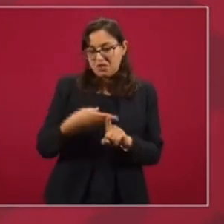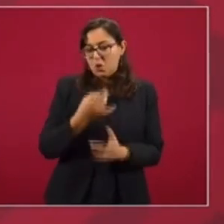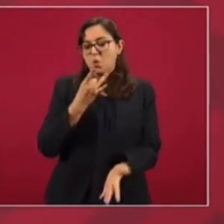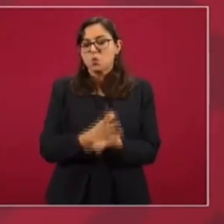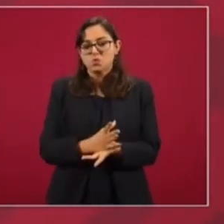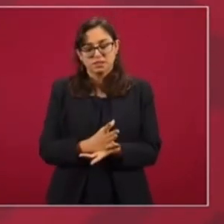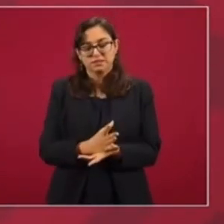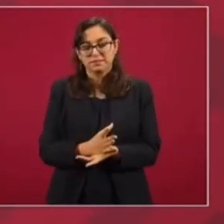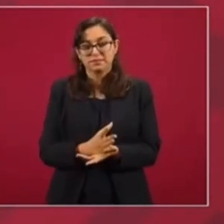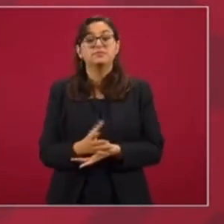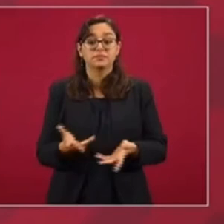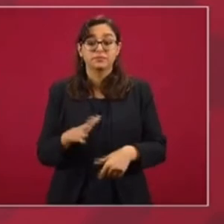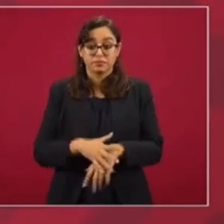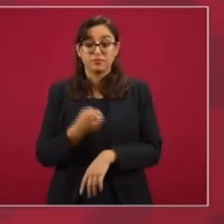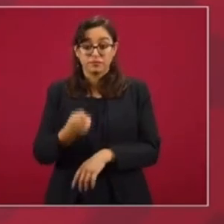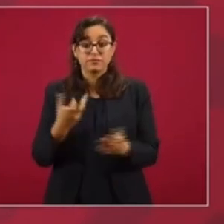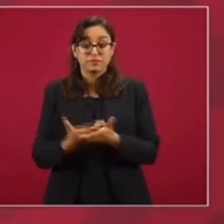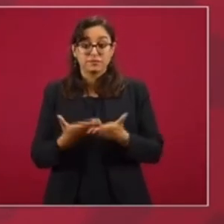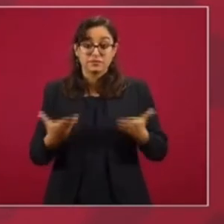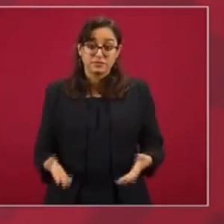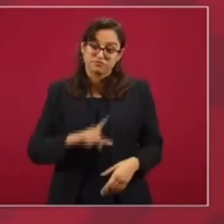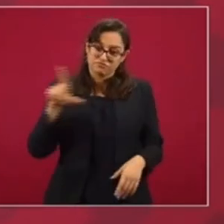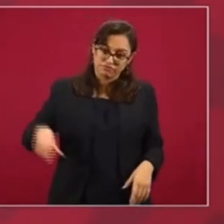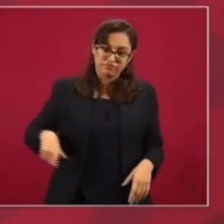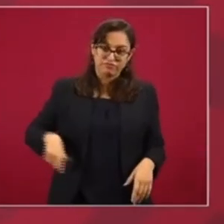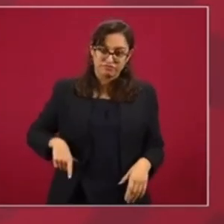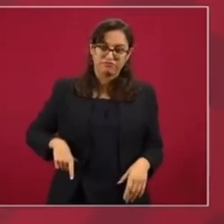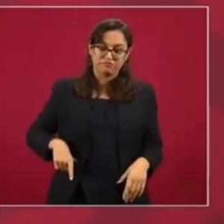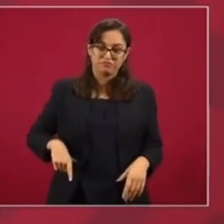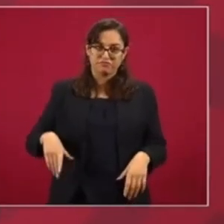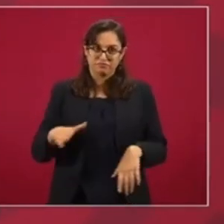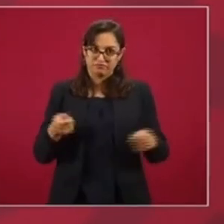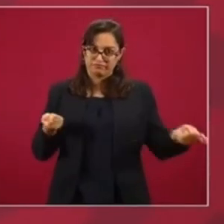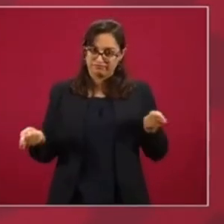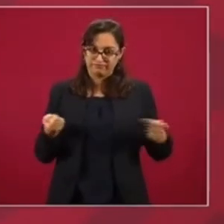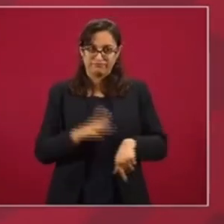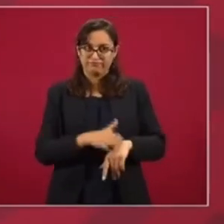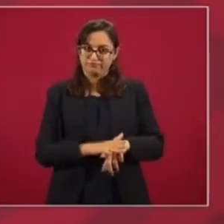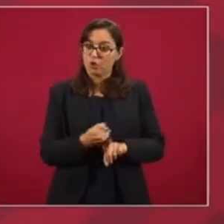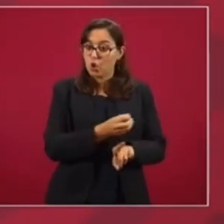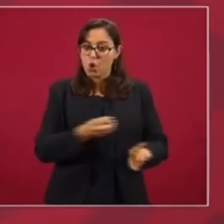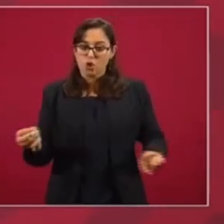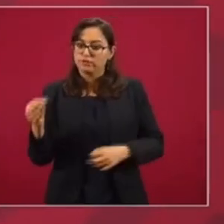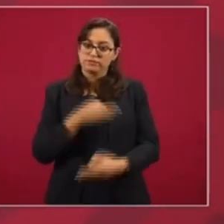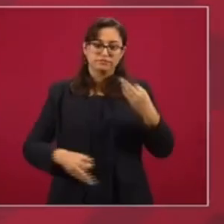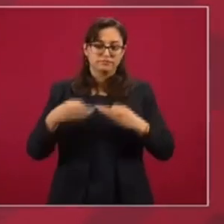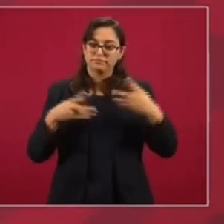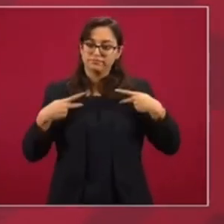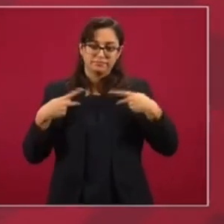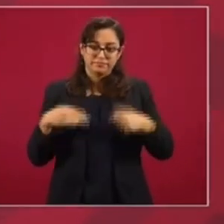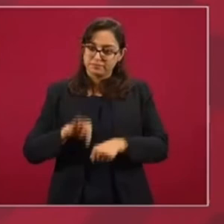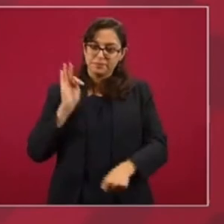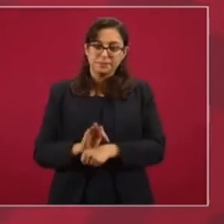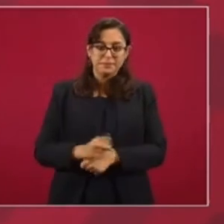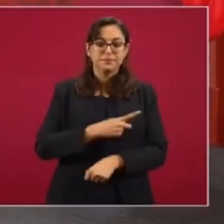Entonces el Estado tiene que poner orden para proteger el bien general, el bien de todos,